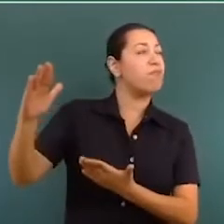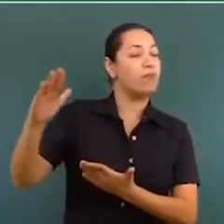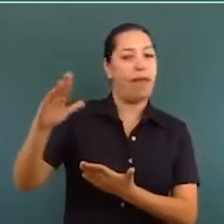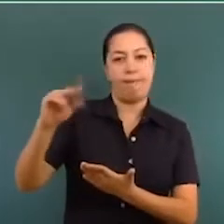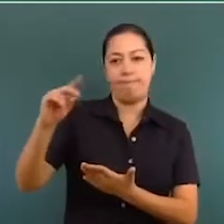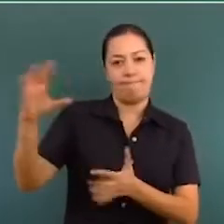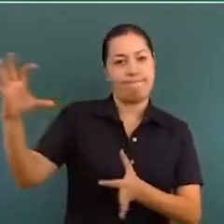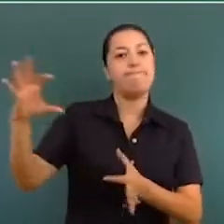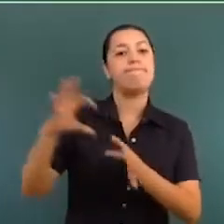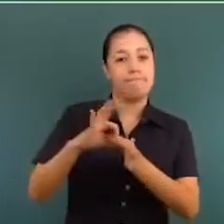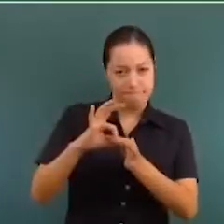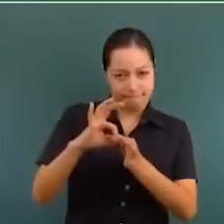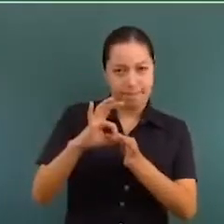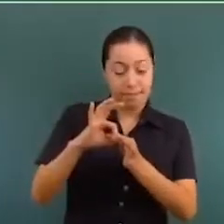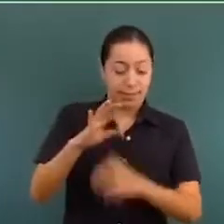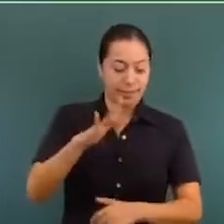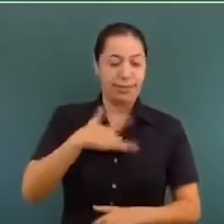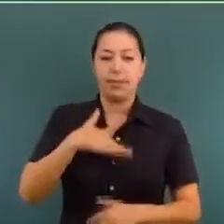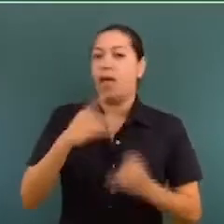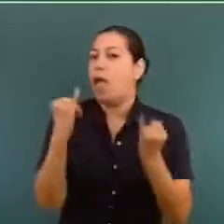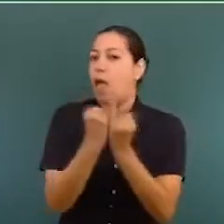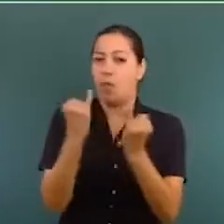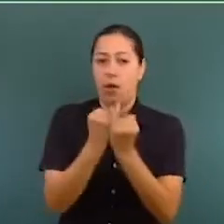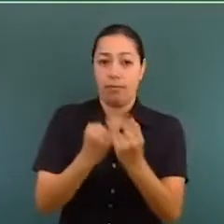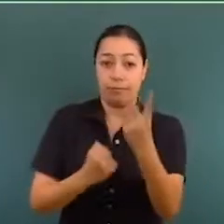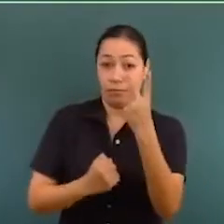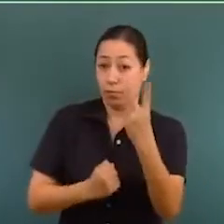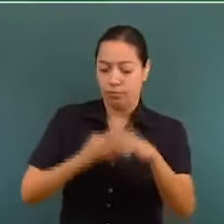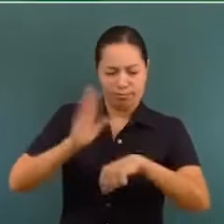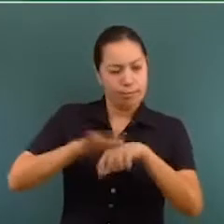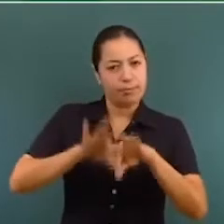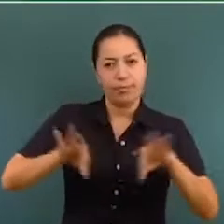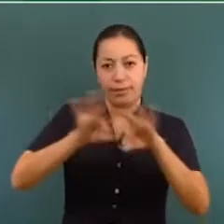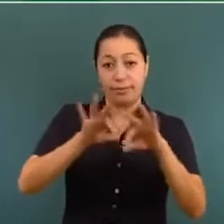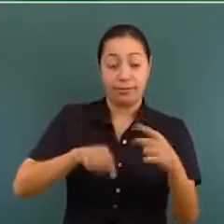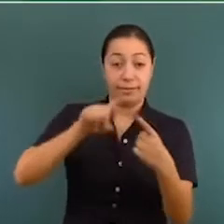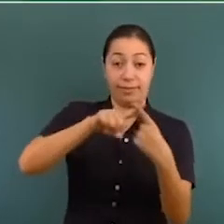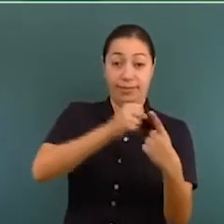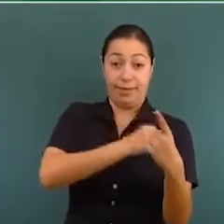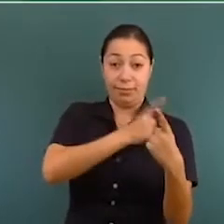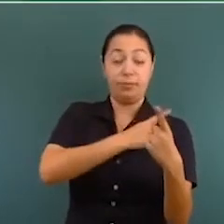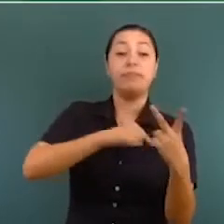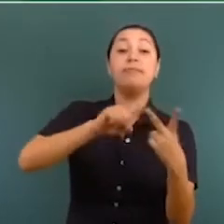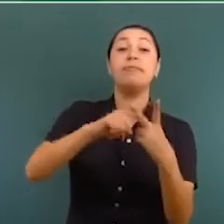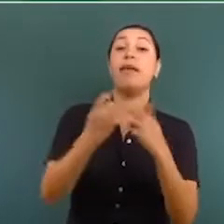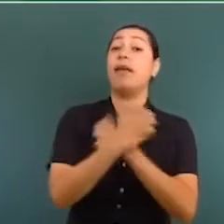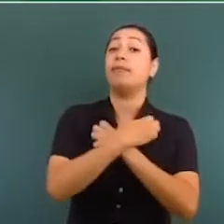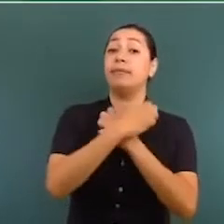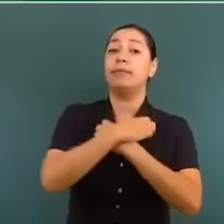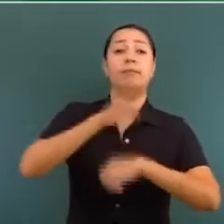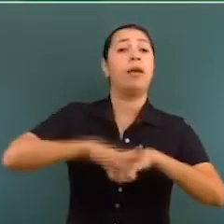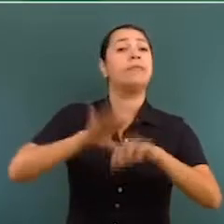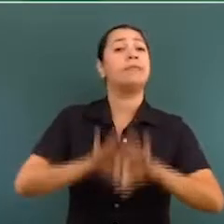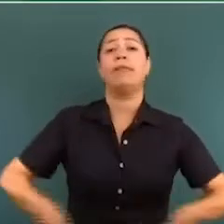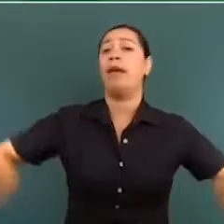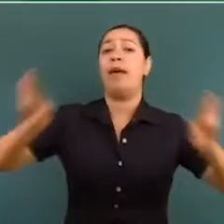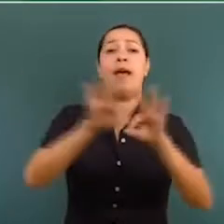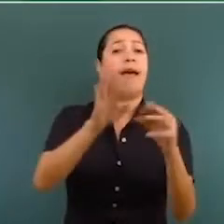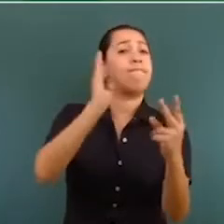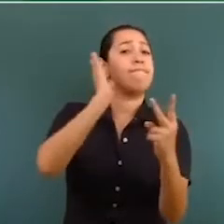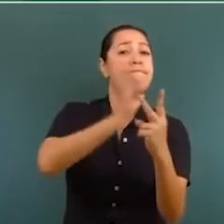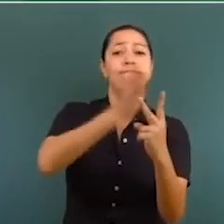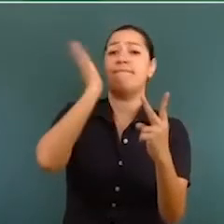Y lo que tiene que ver con la salud y con la educación es fundamental, es prioritario. Entonces,